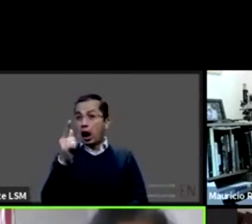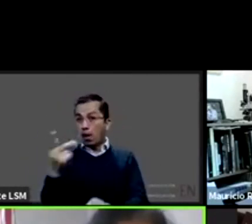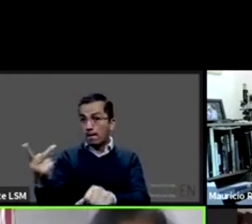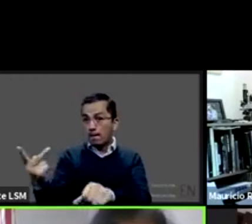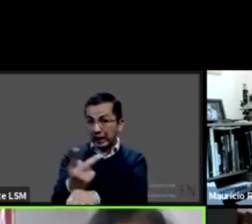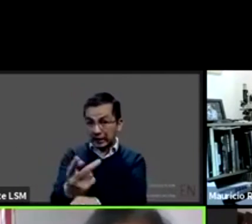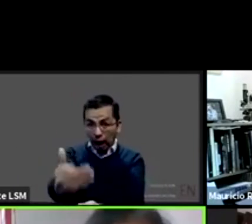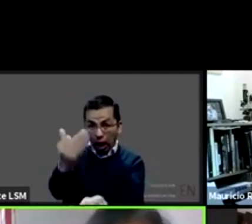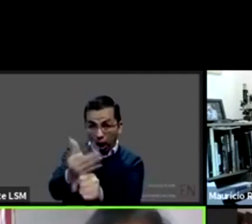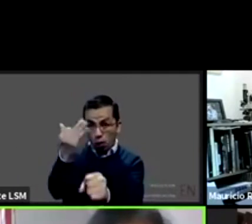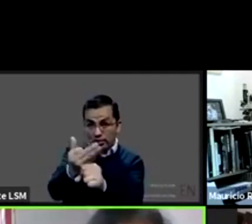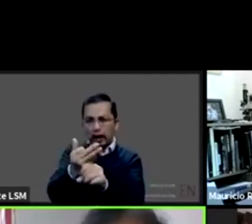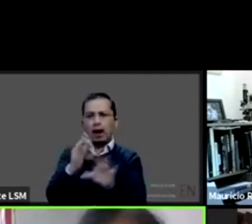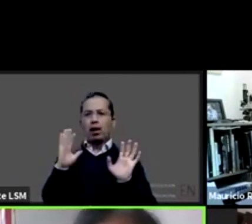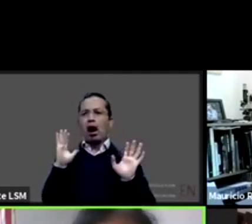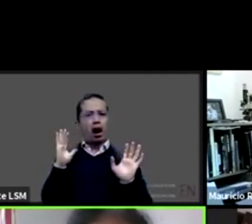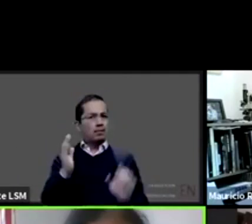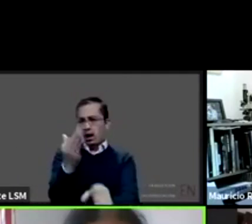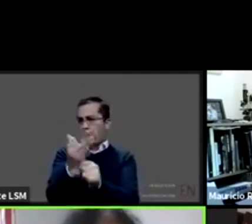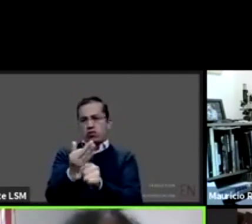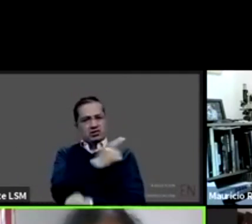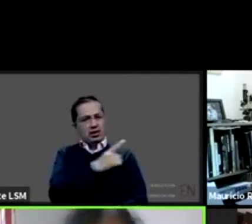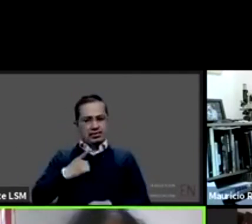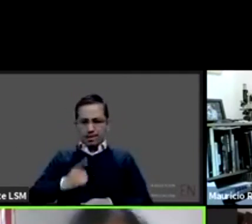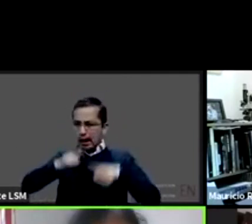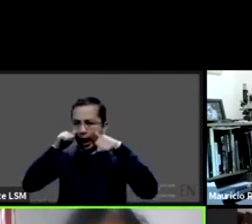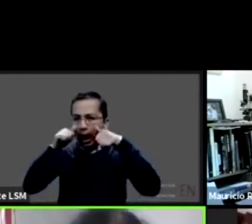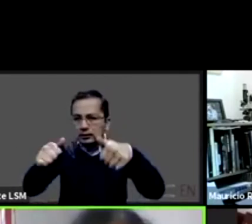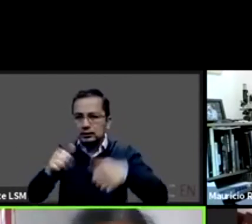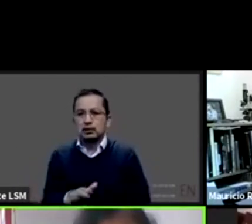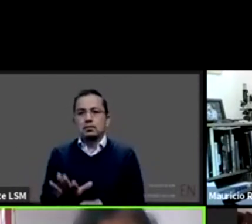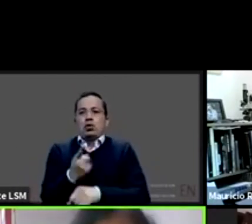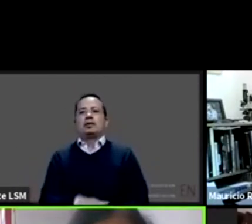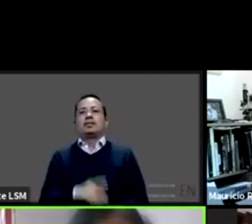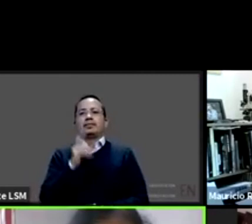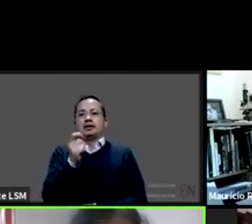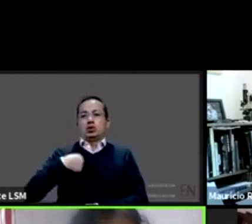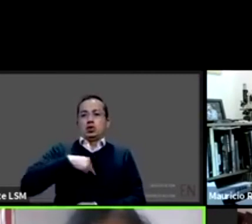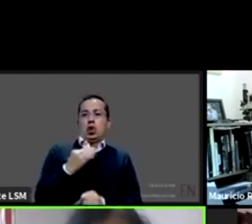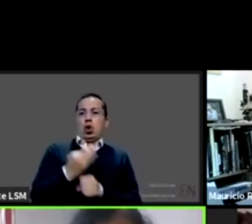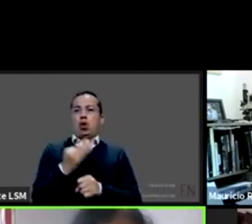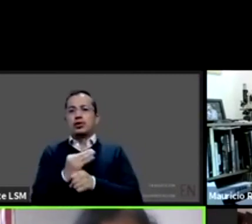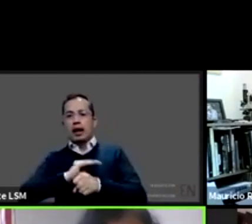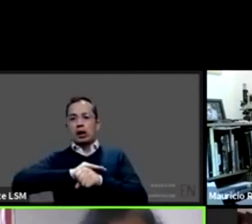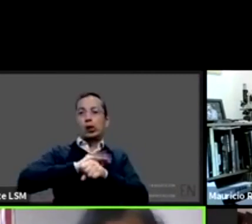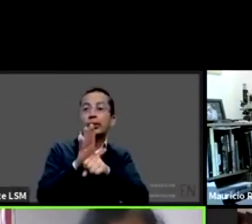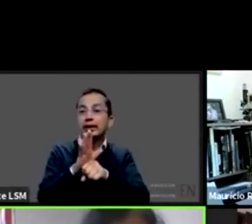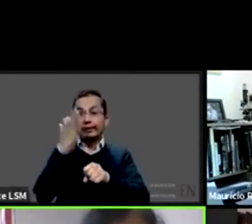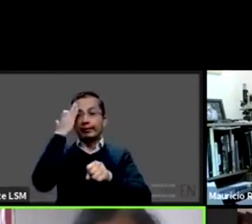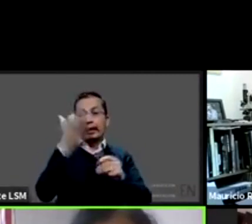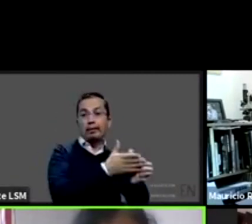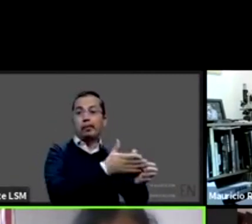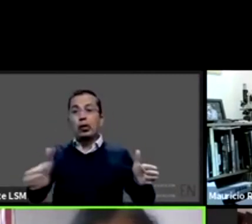momento de pandemia no es un momento para armar estas figuras de instrumentos recomendatorios que pueden